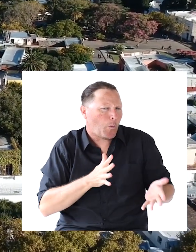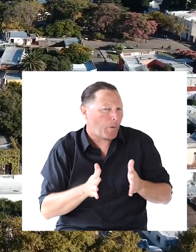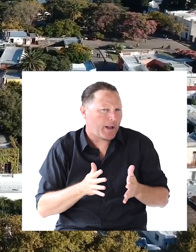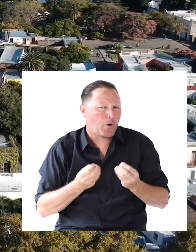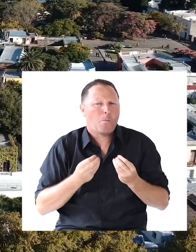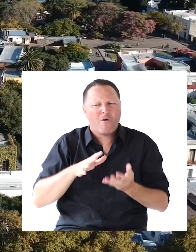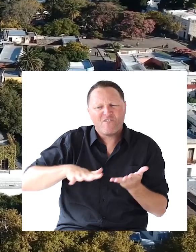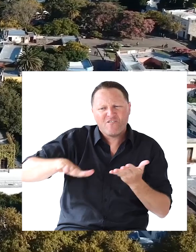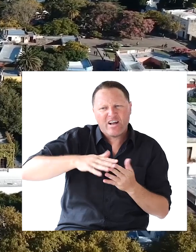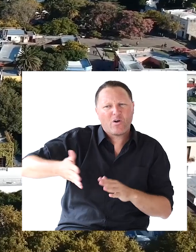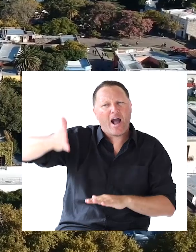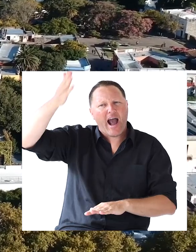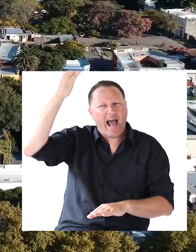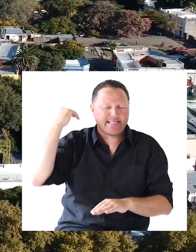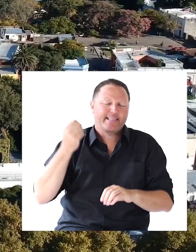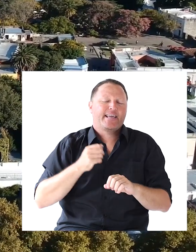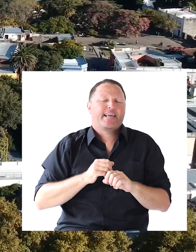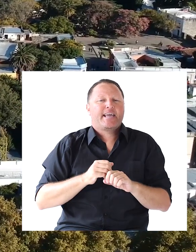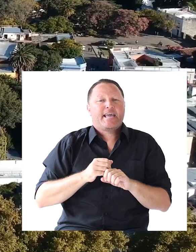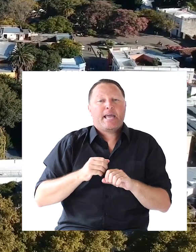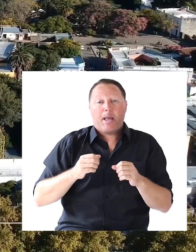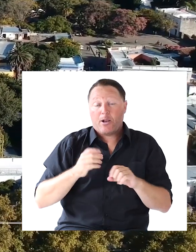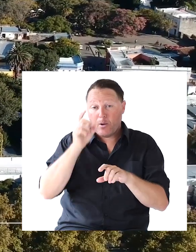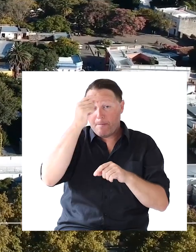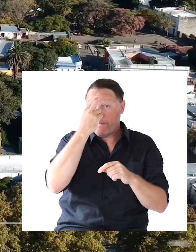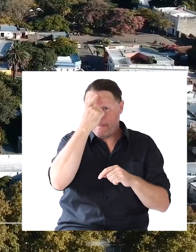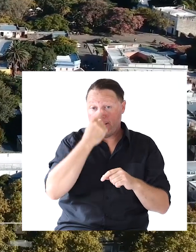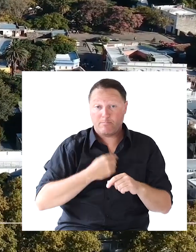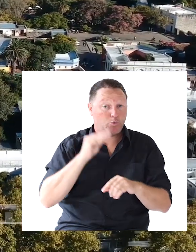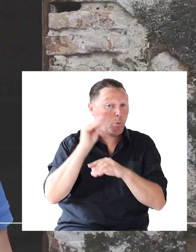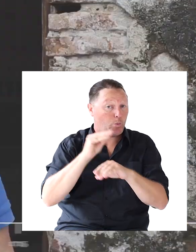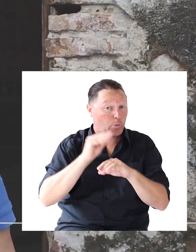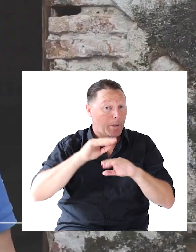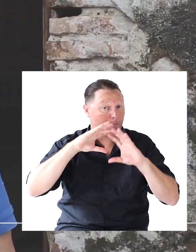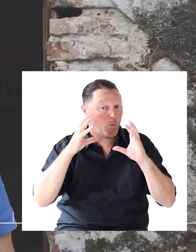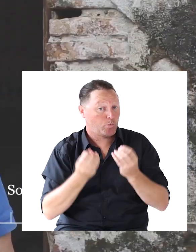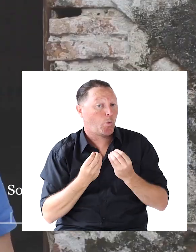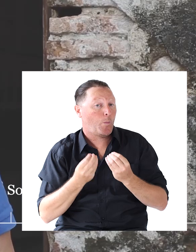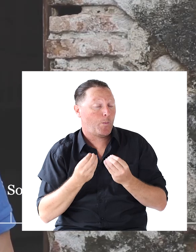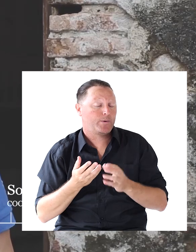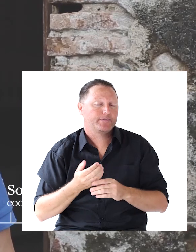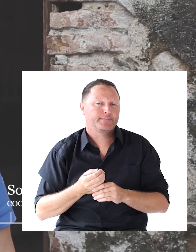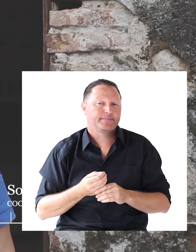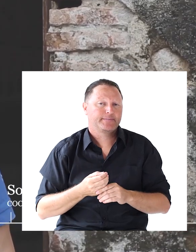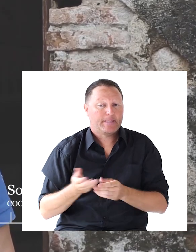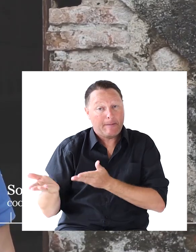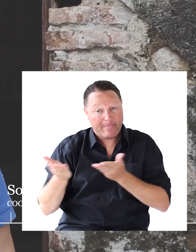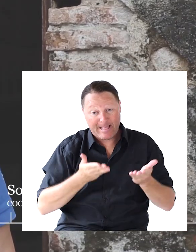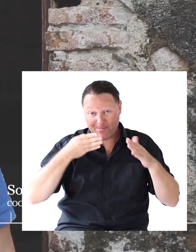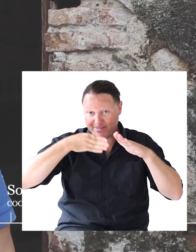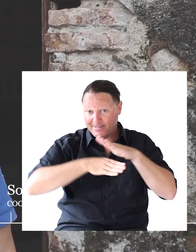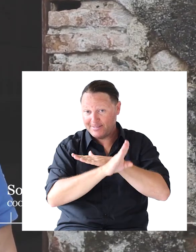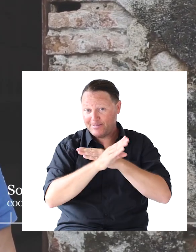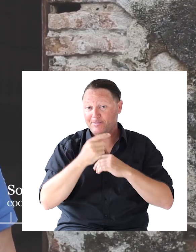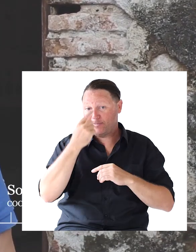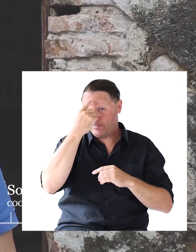Cómo era este barrio Antes de ser declarado Patrimonio Cultural De la Humanidad Así que Los vamos a invitar A entrar a este